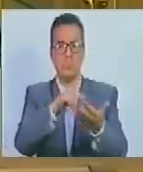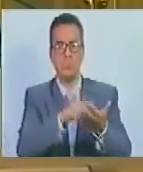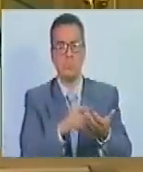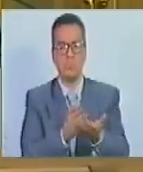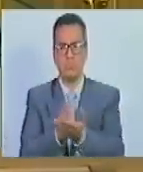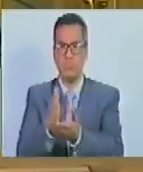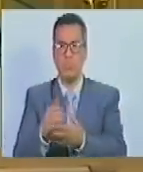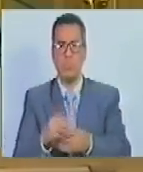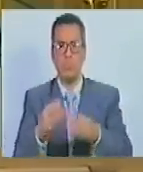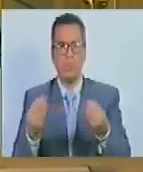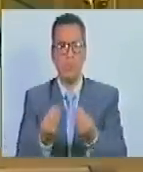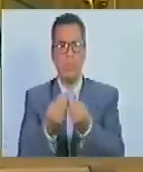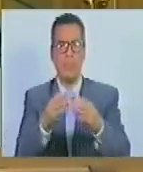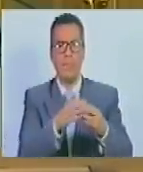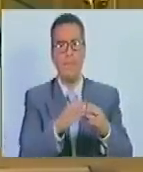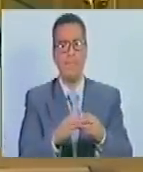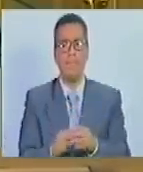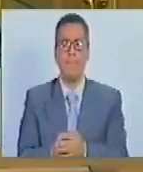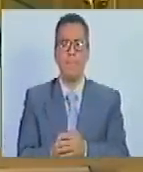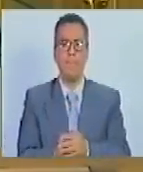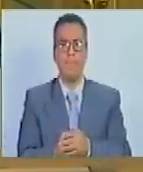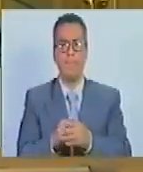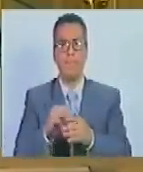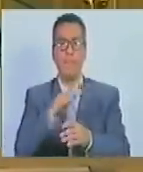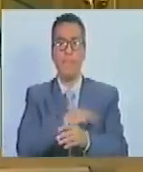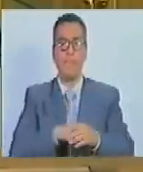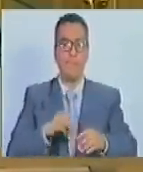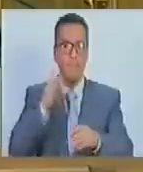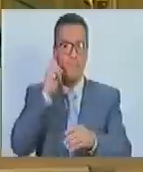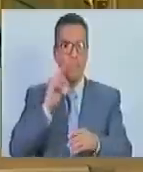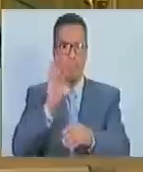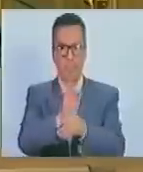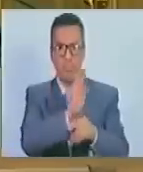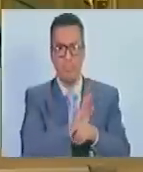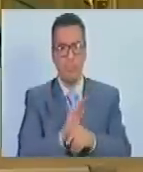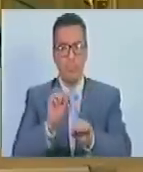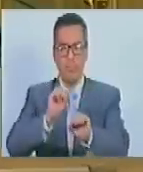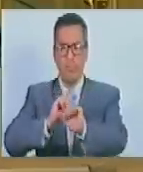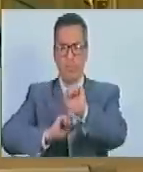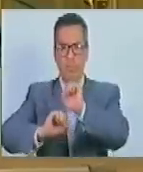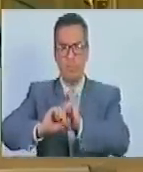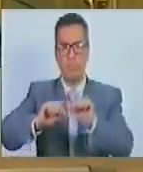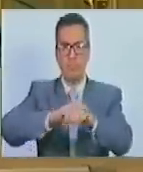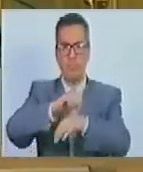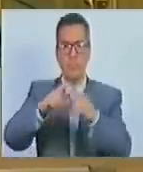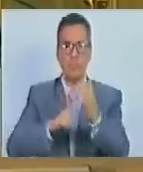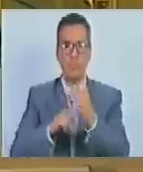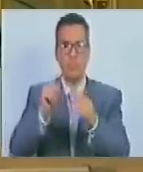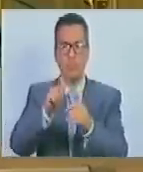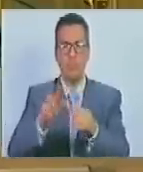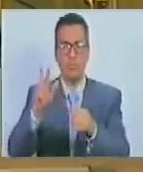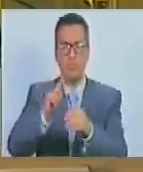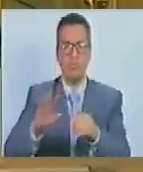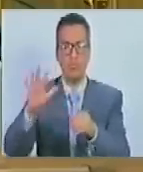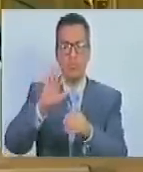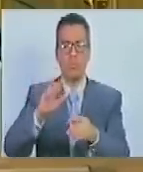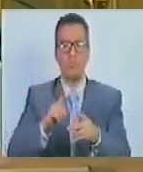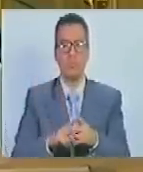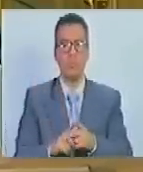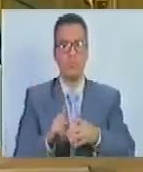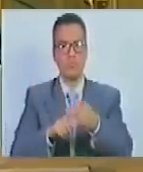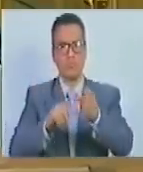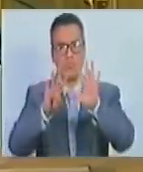contribuir conjuntamente con la milicia bolivariana en la seguridad y defensa integral de la nación nueve